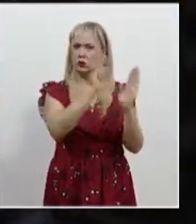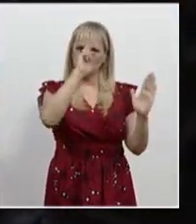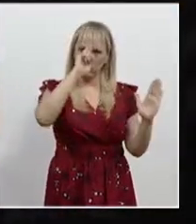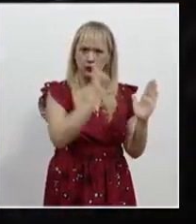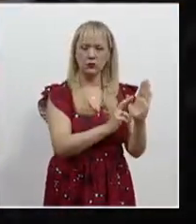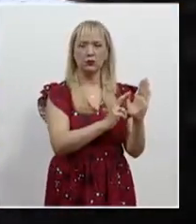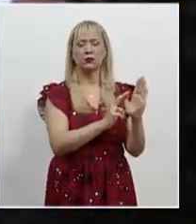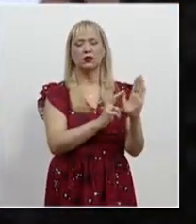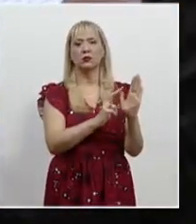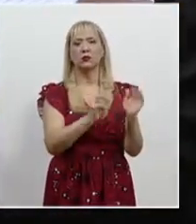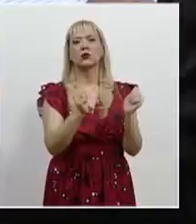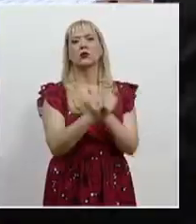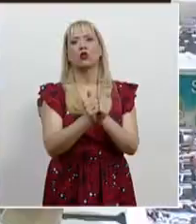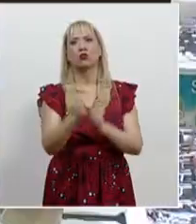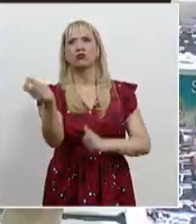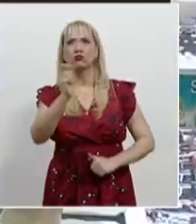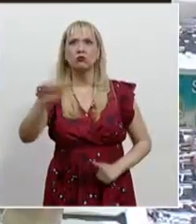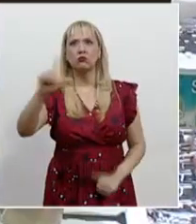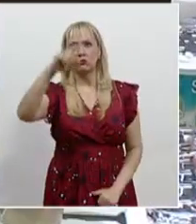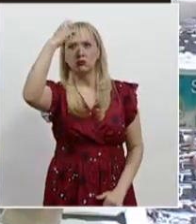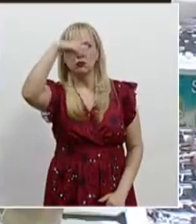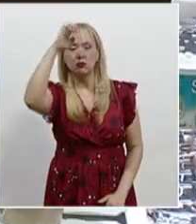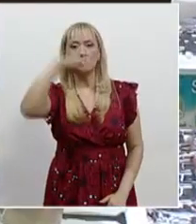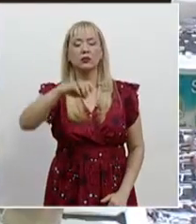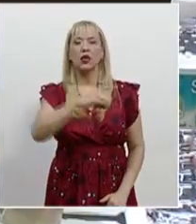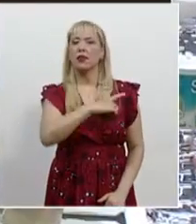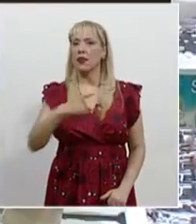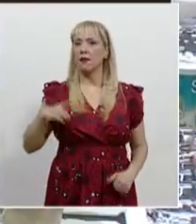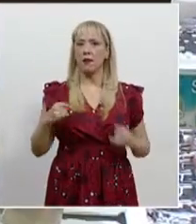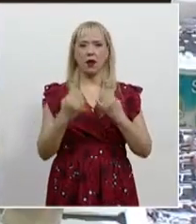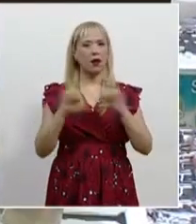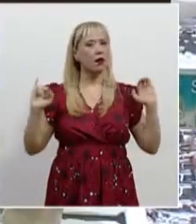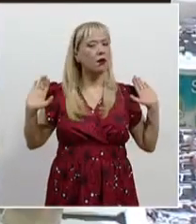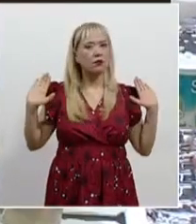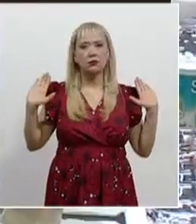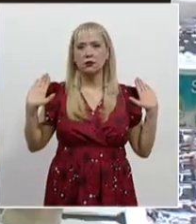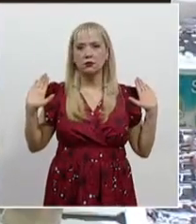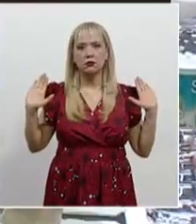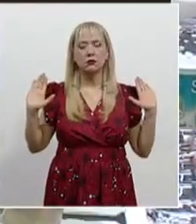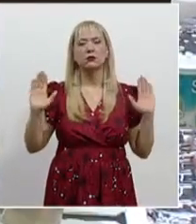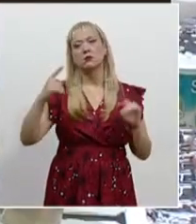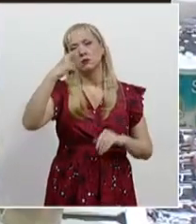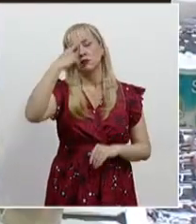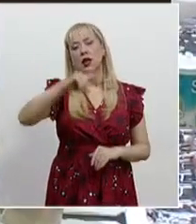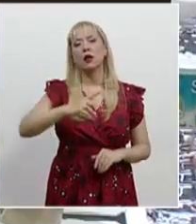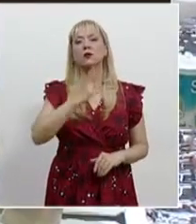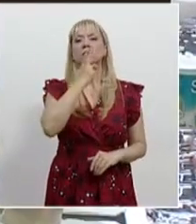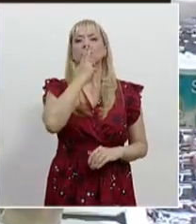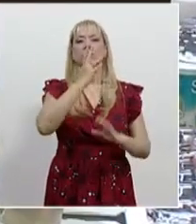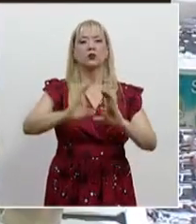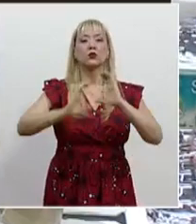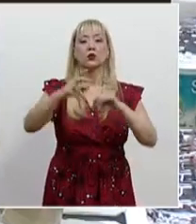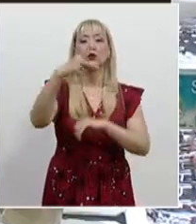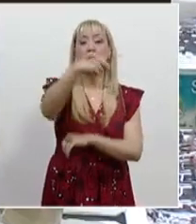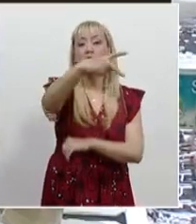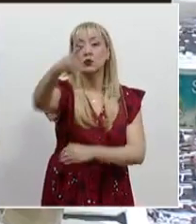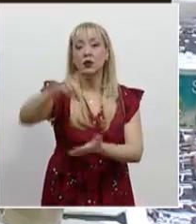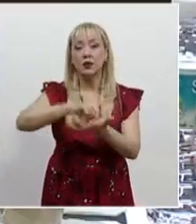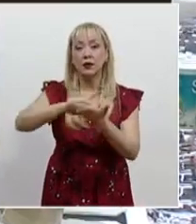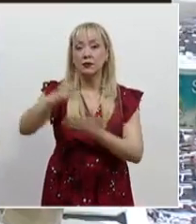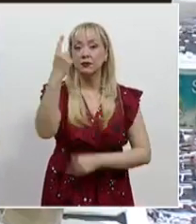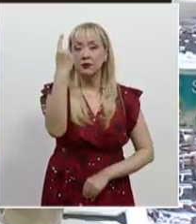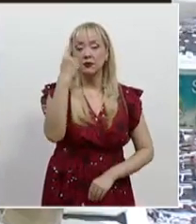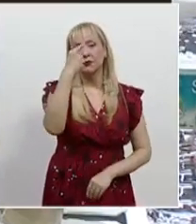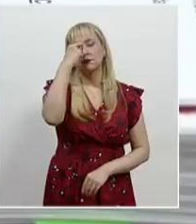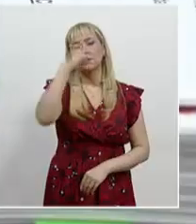de principios y capacidad, el juzgador debe ser independiente con el propósito de salvaguardar los derechos de la población y con ello